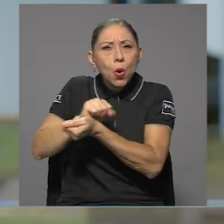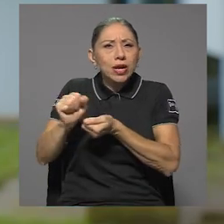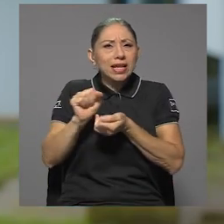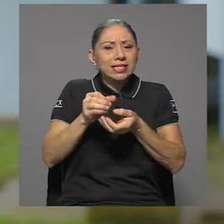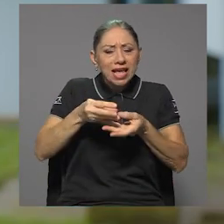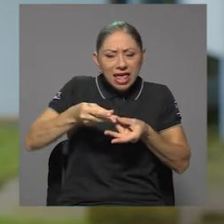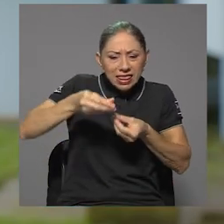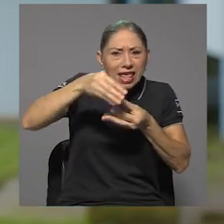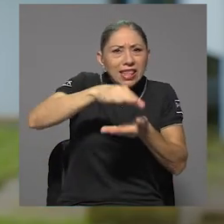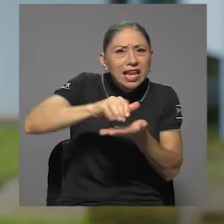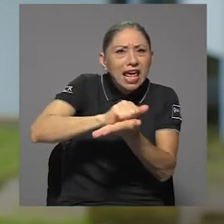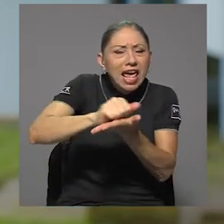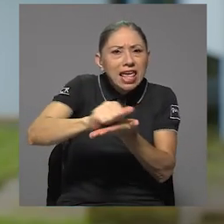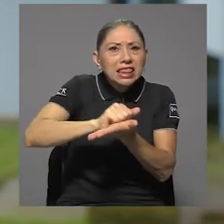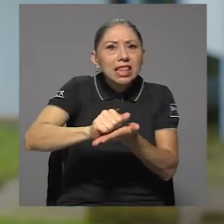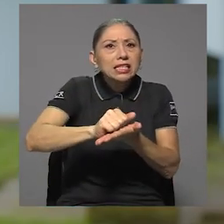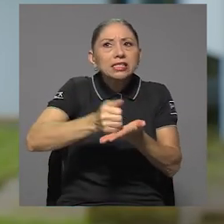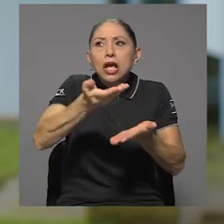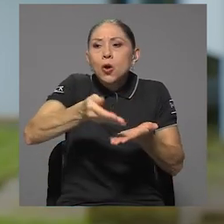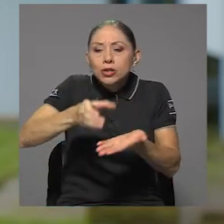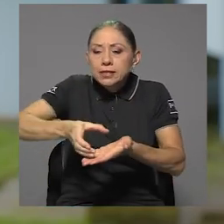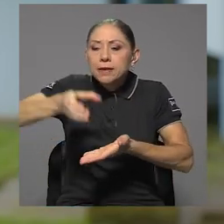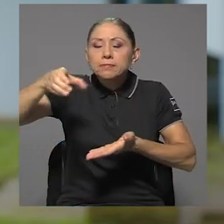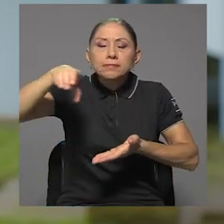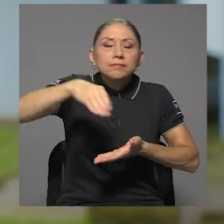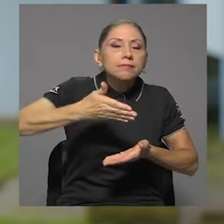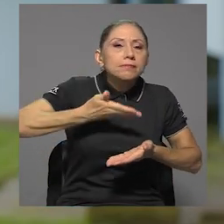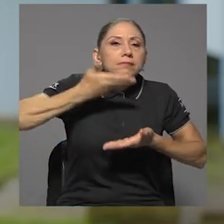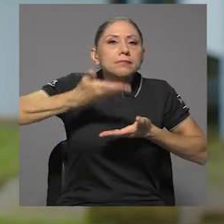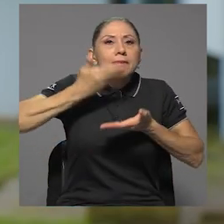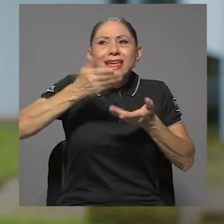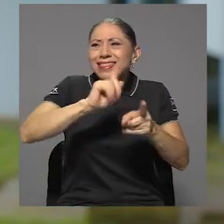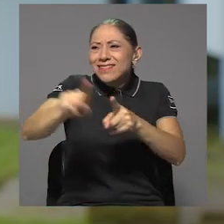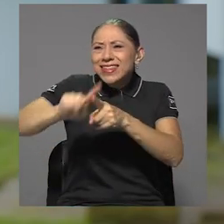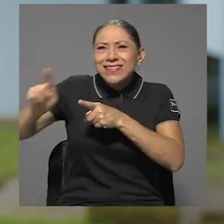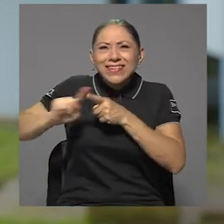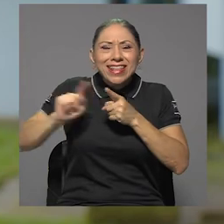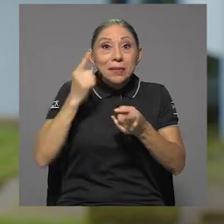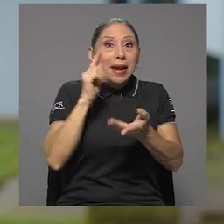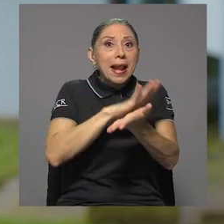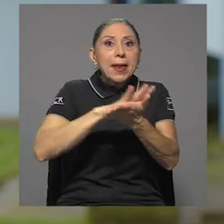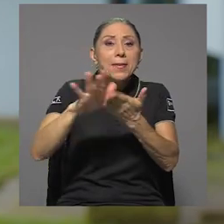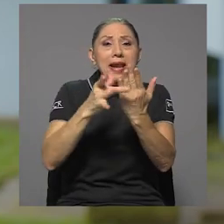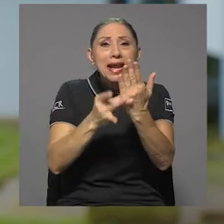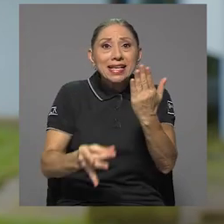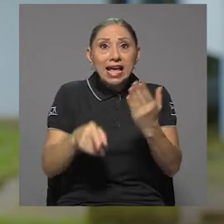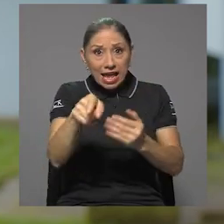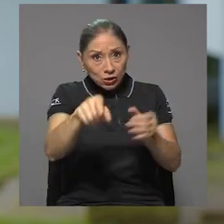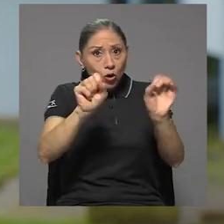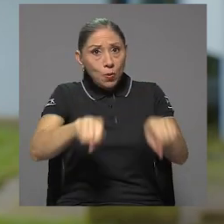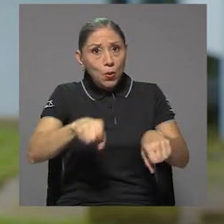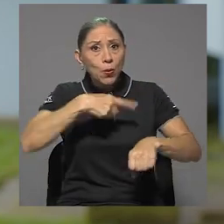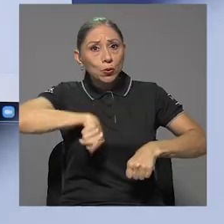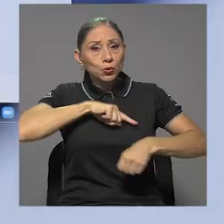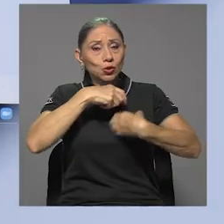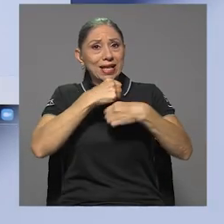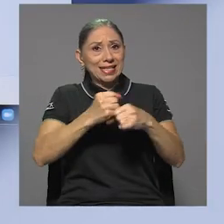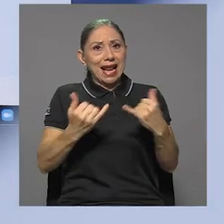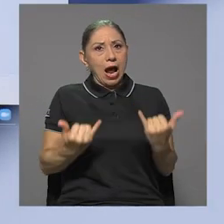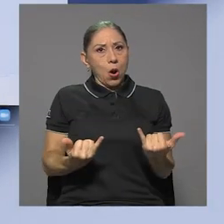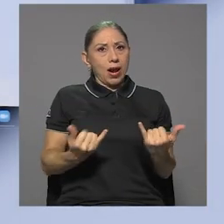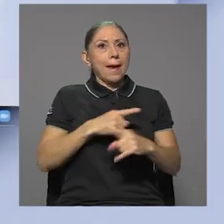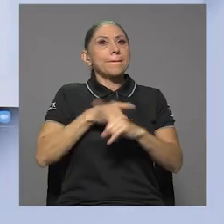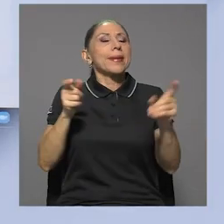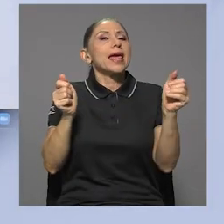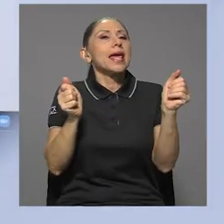aromatizantes, desengrasantes, esa línea de productos higiénicos es lo que principalmente podemos hacer acá de momento, pero